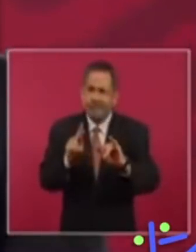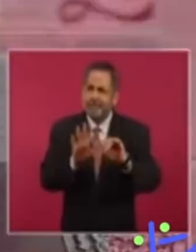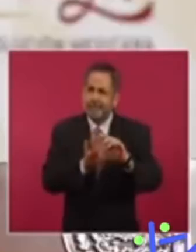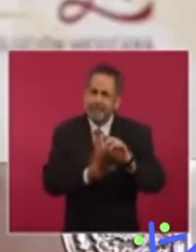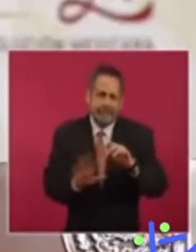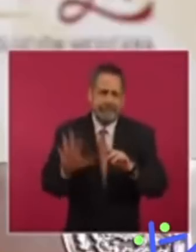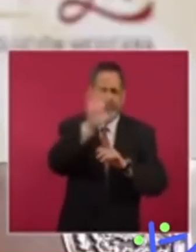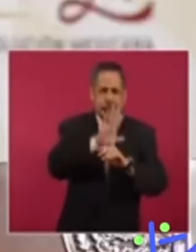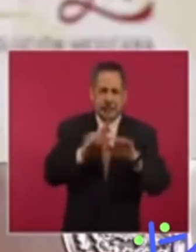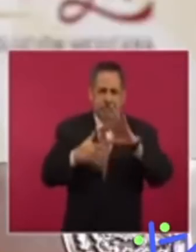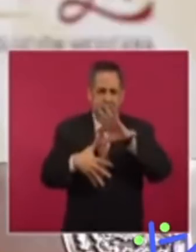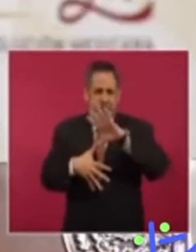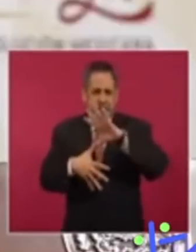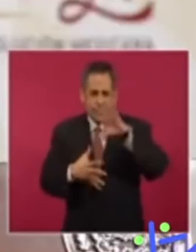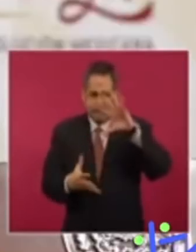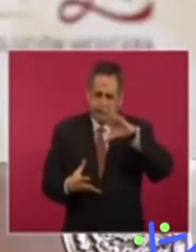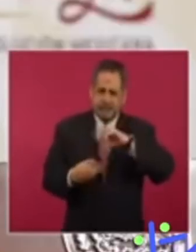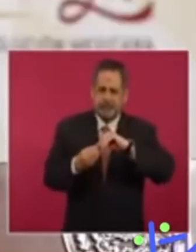América.